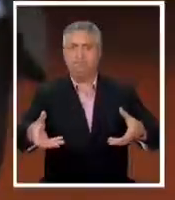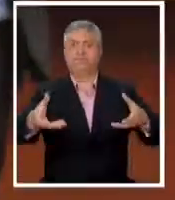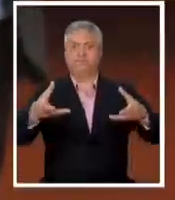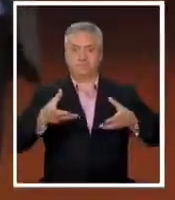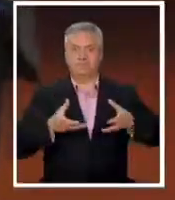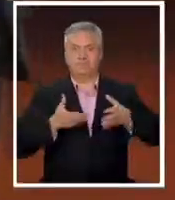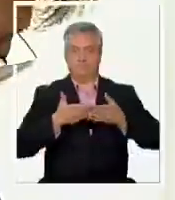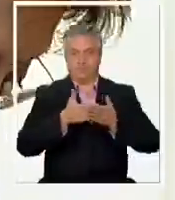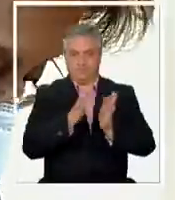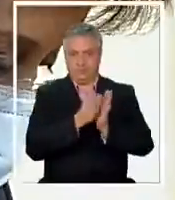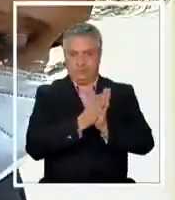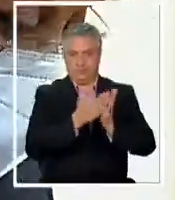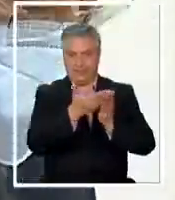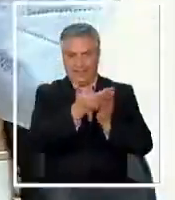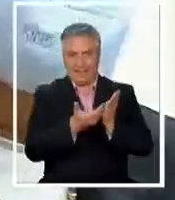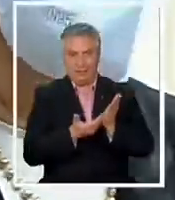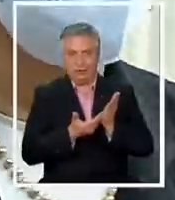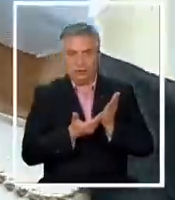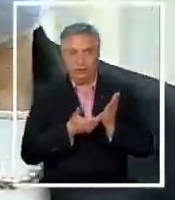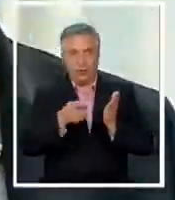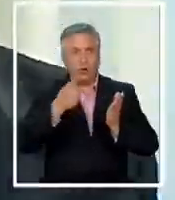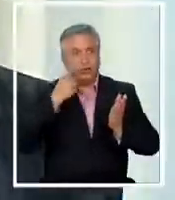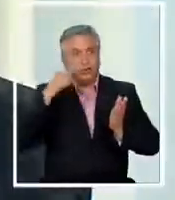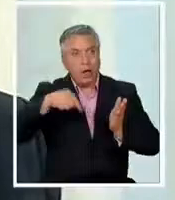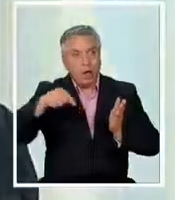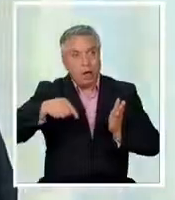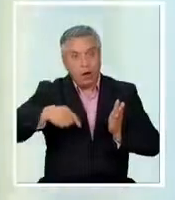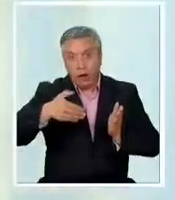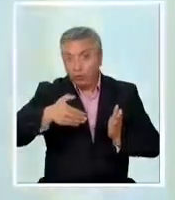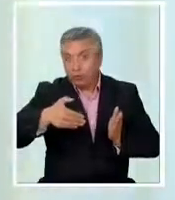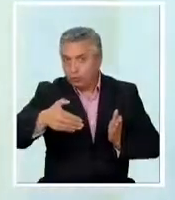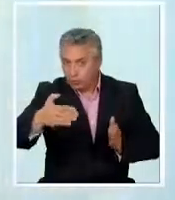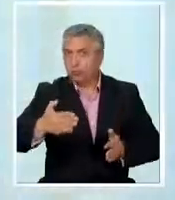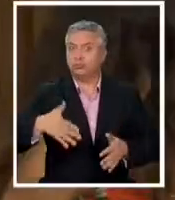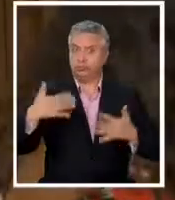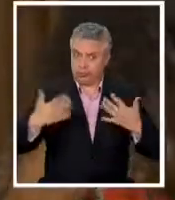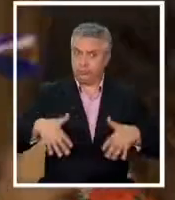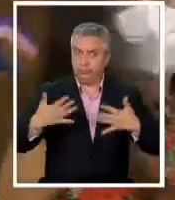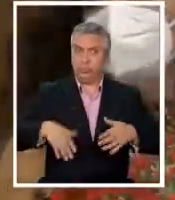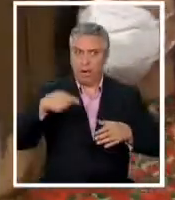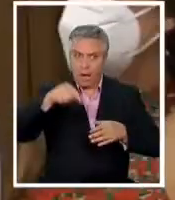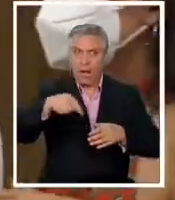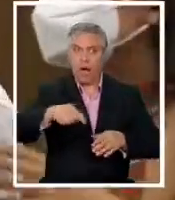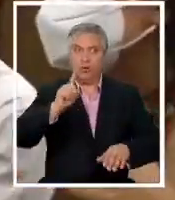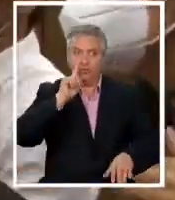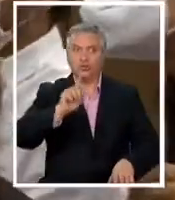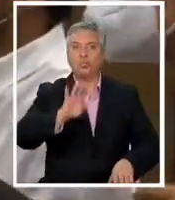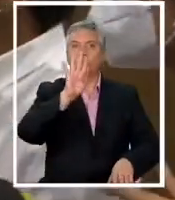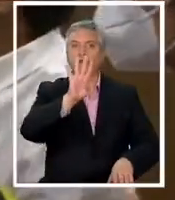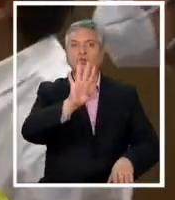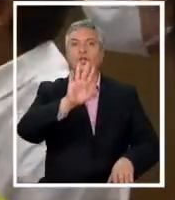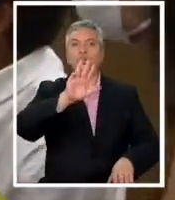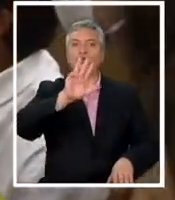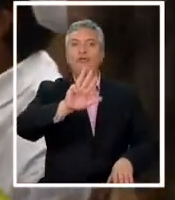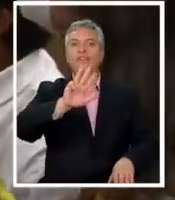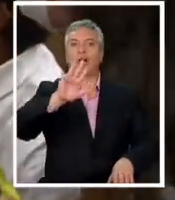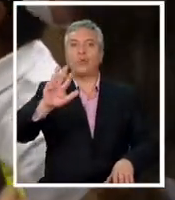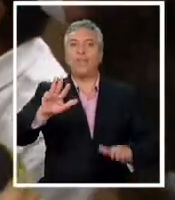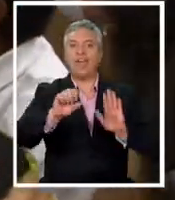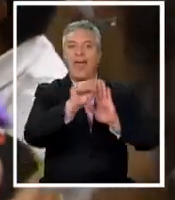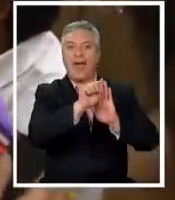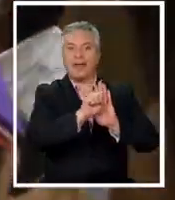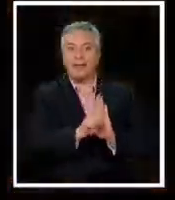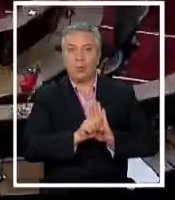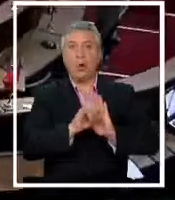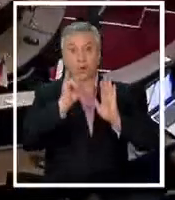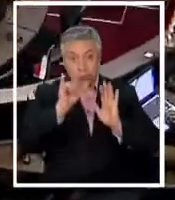constitucional documento que vive días decisivos y que por ahora cuenta con 499 artículos número que